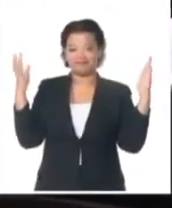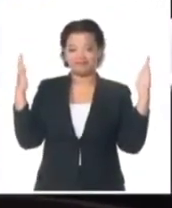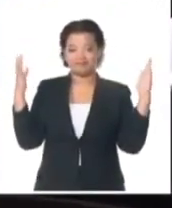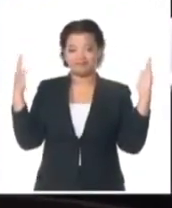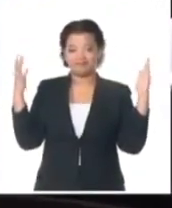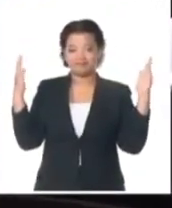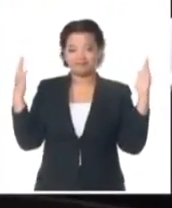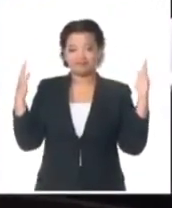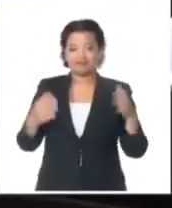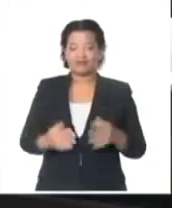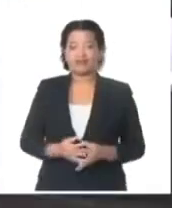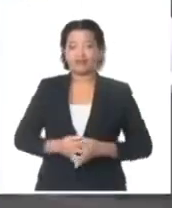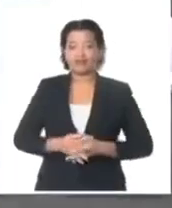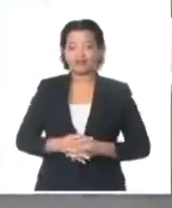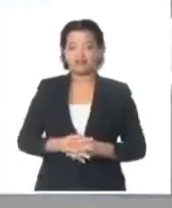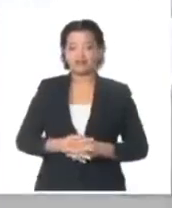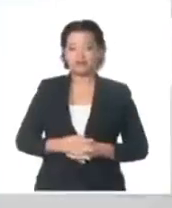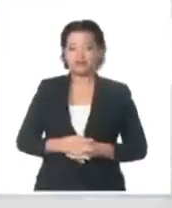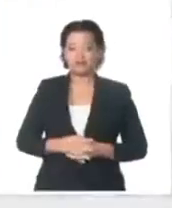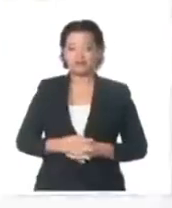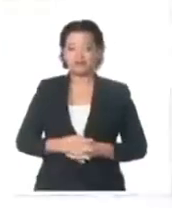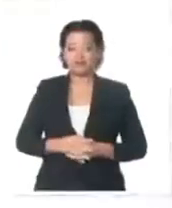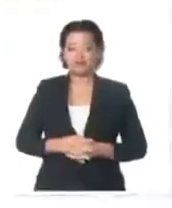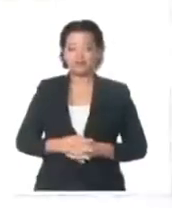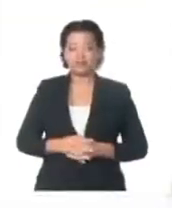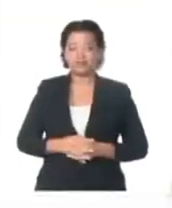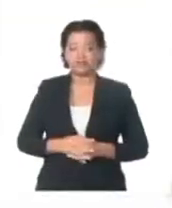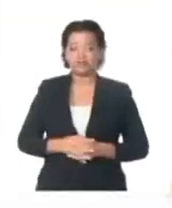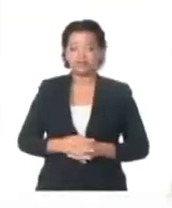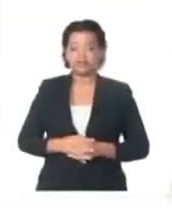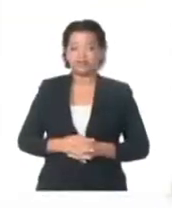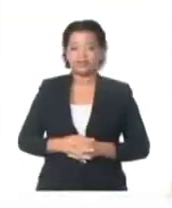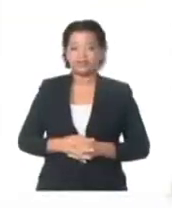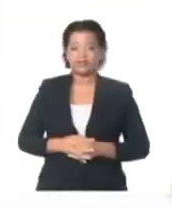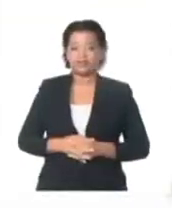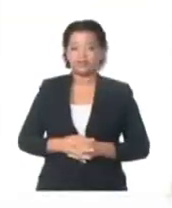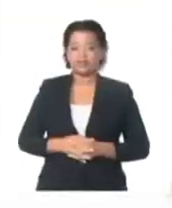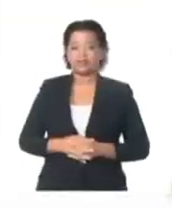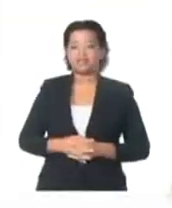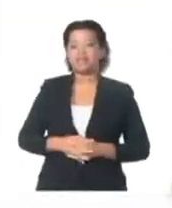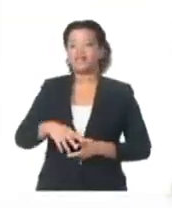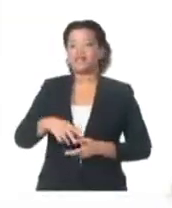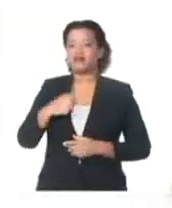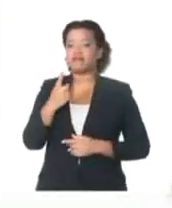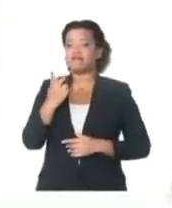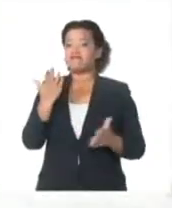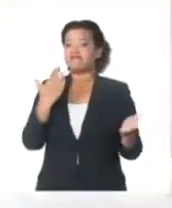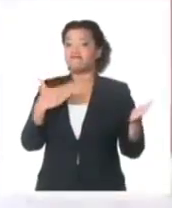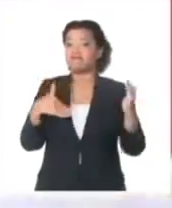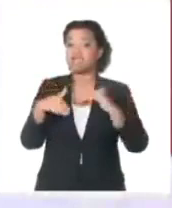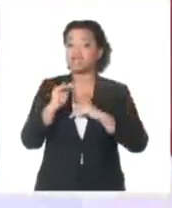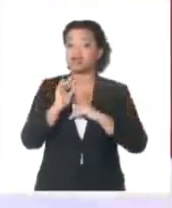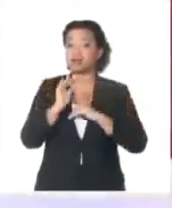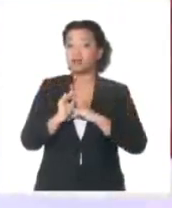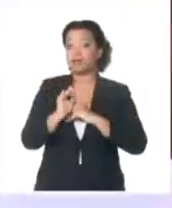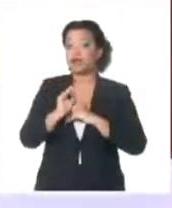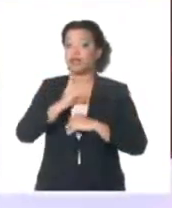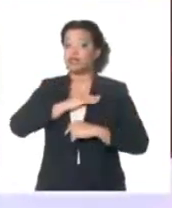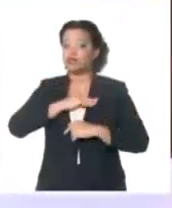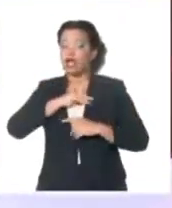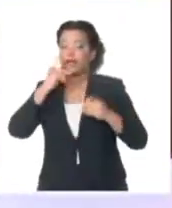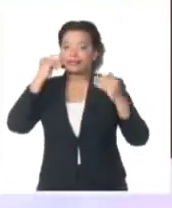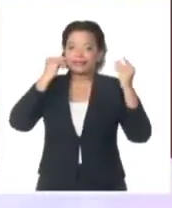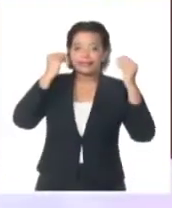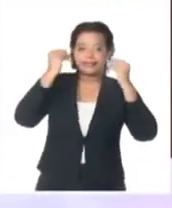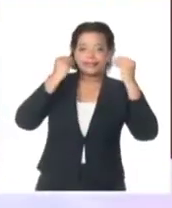La designación del primer ministro fue sometida a la consideración de los diputados. Los que